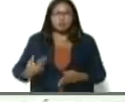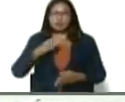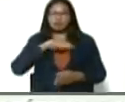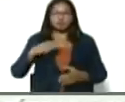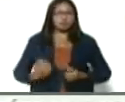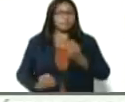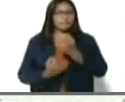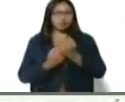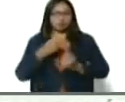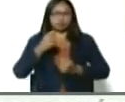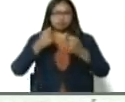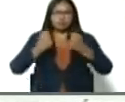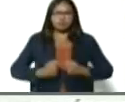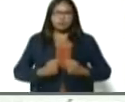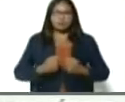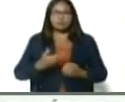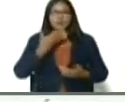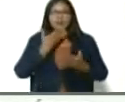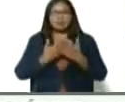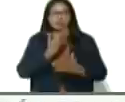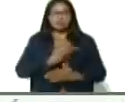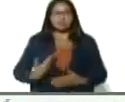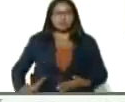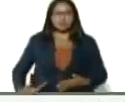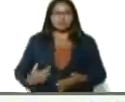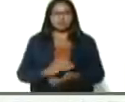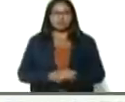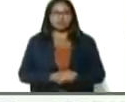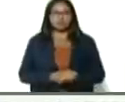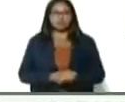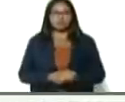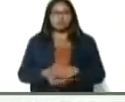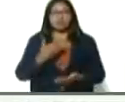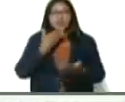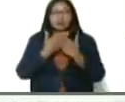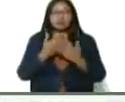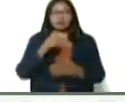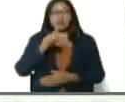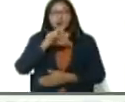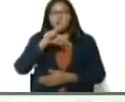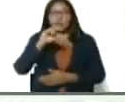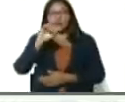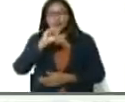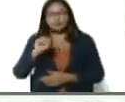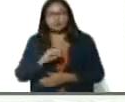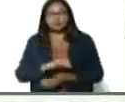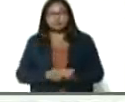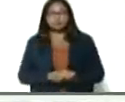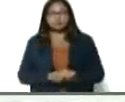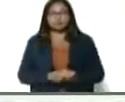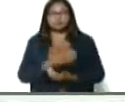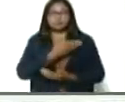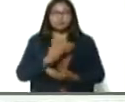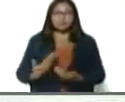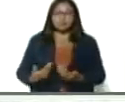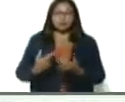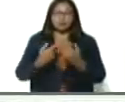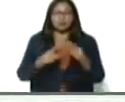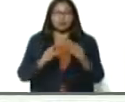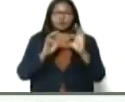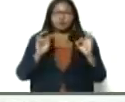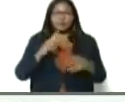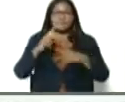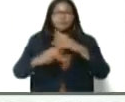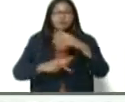estamos, firme, gracias presidente. Gracias Luis, presidente, esta es otra línea, línea de